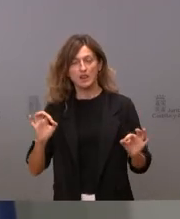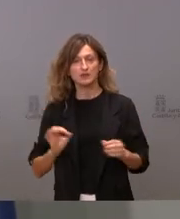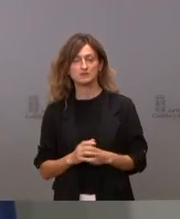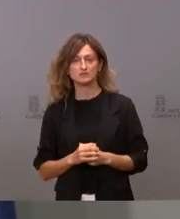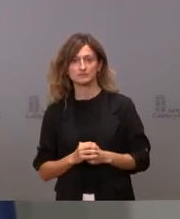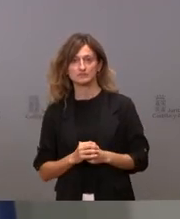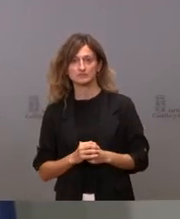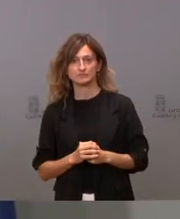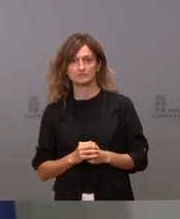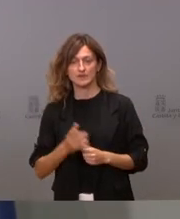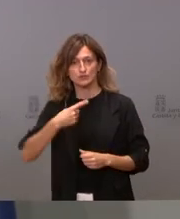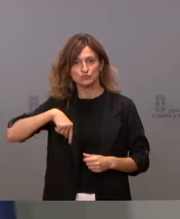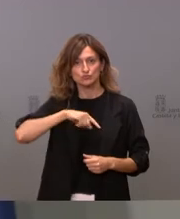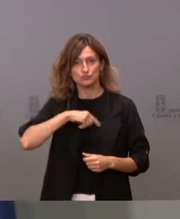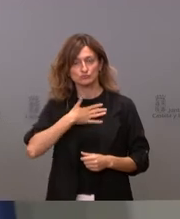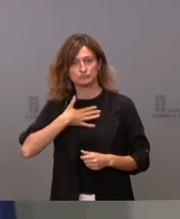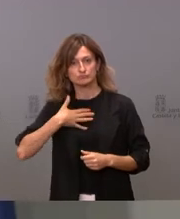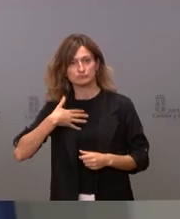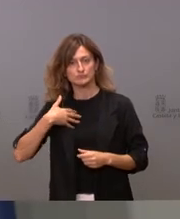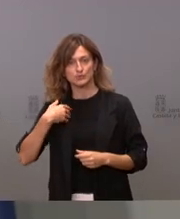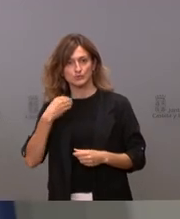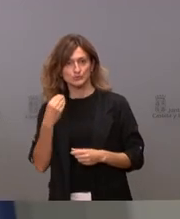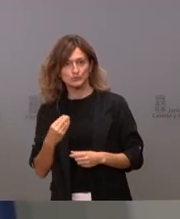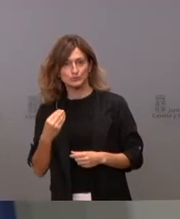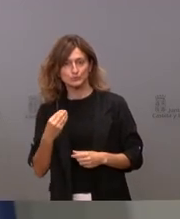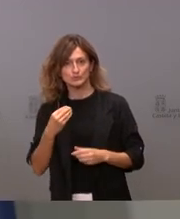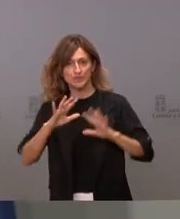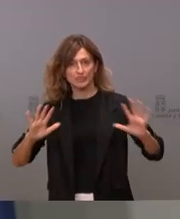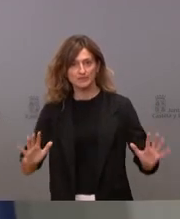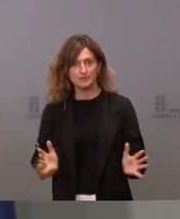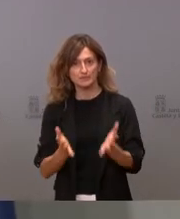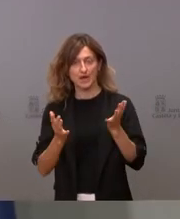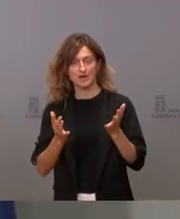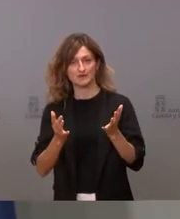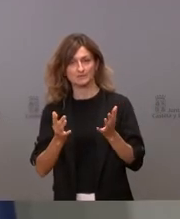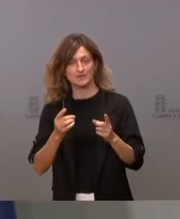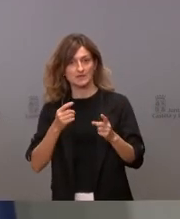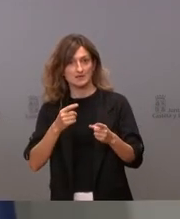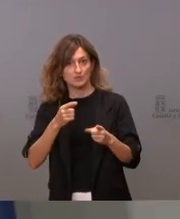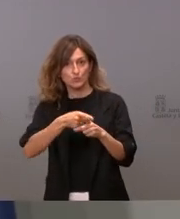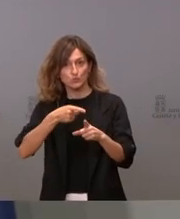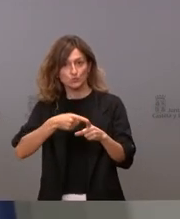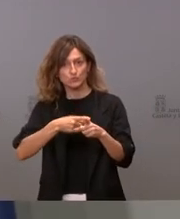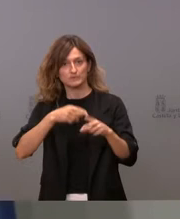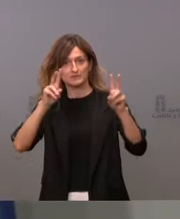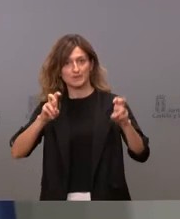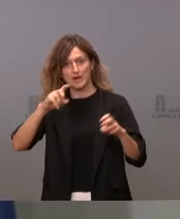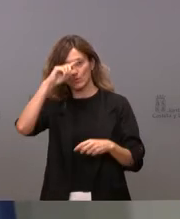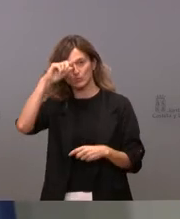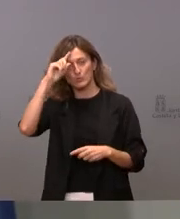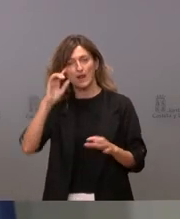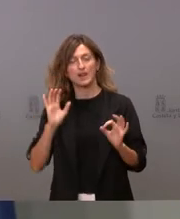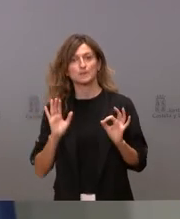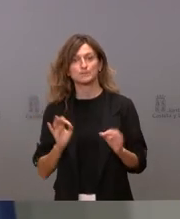nosotros creemos que es bueno incentivar el consumo y la producción cultural, pero